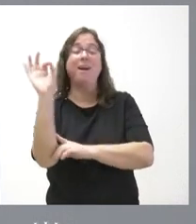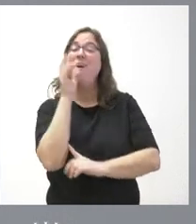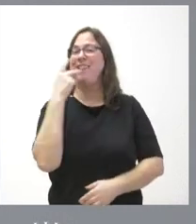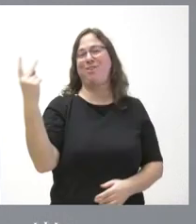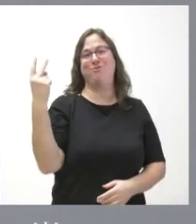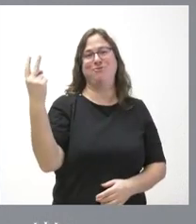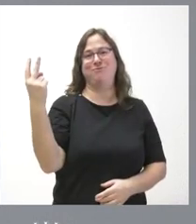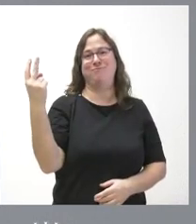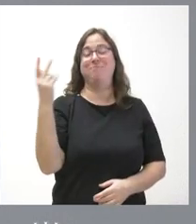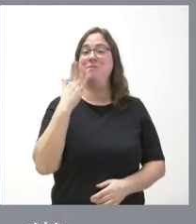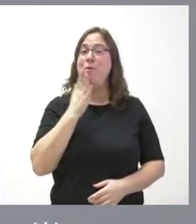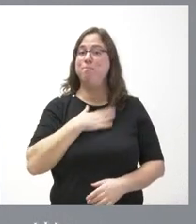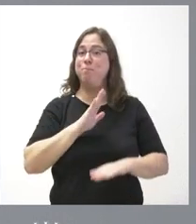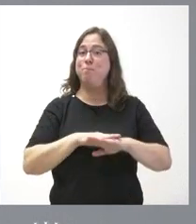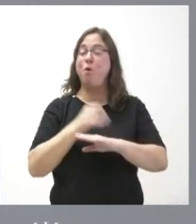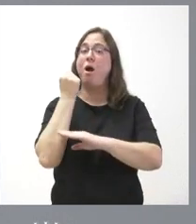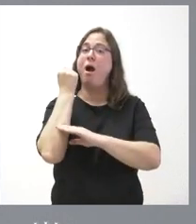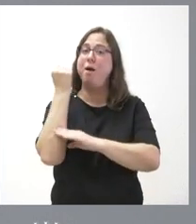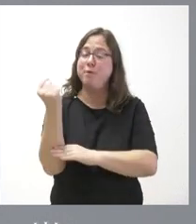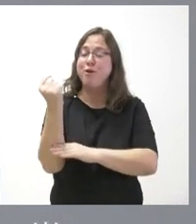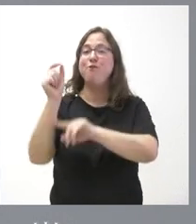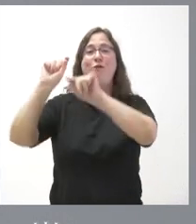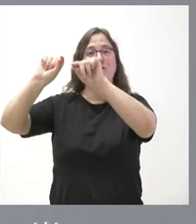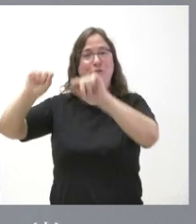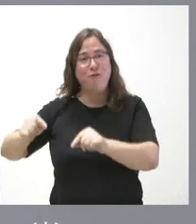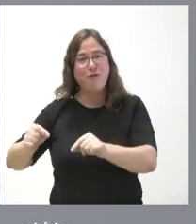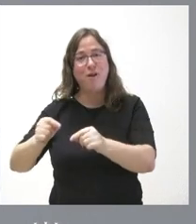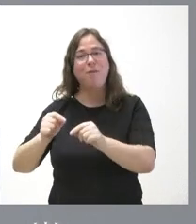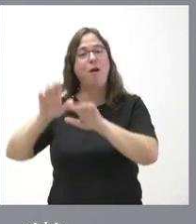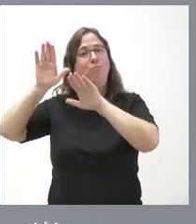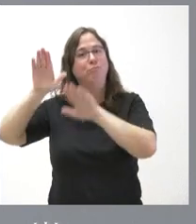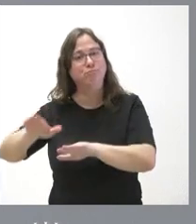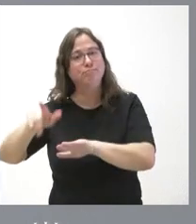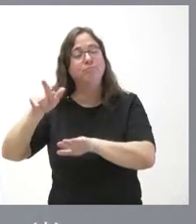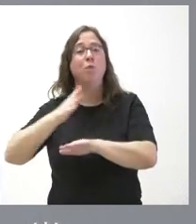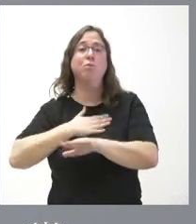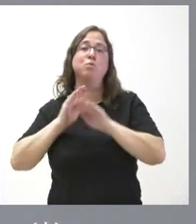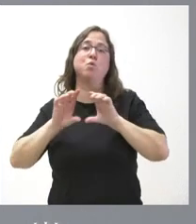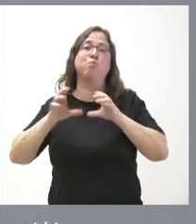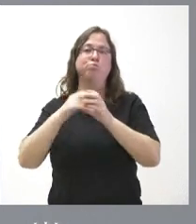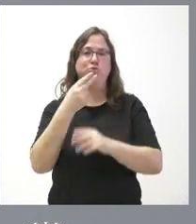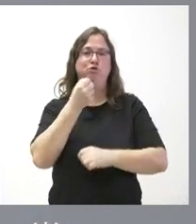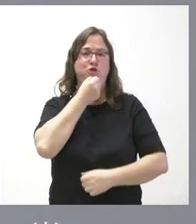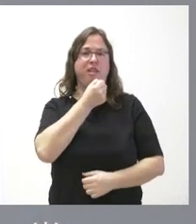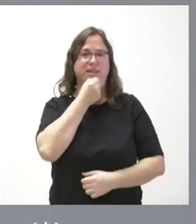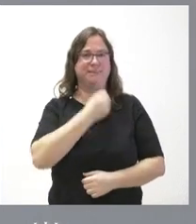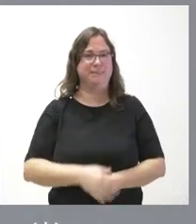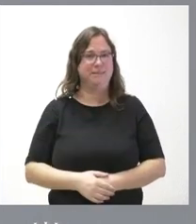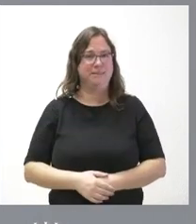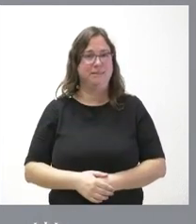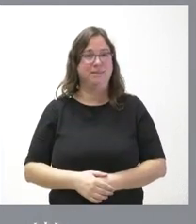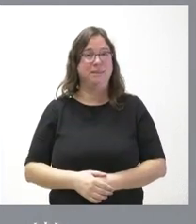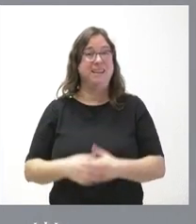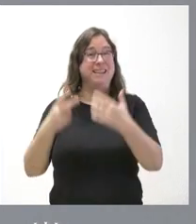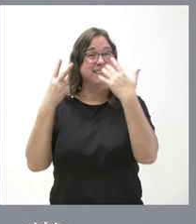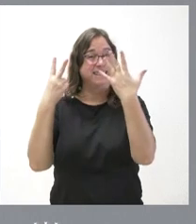al contar con el apoyo, la firma y la aprobación del propio Partido Socialista. Nunca siete votos